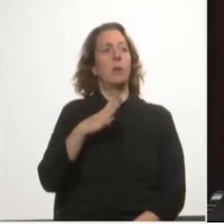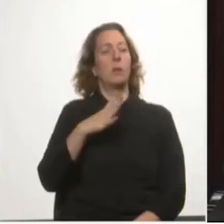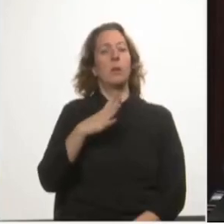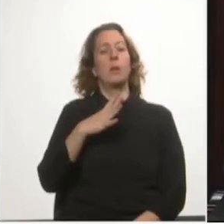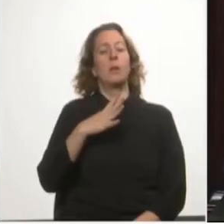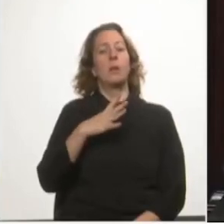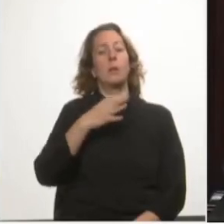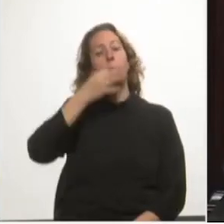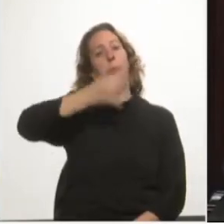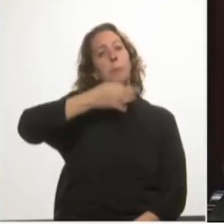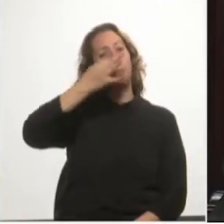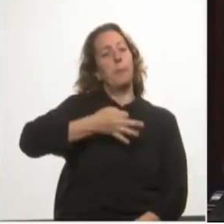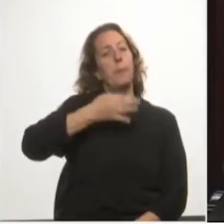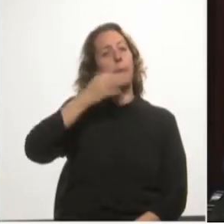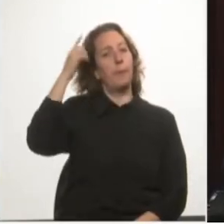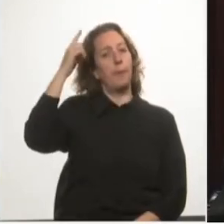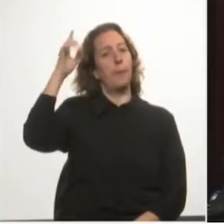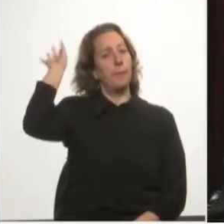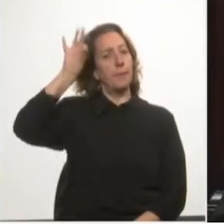y el senador Vergara.